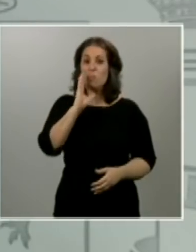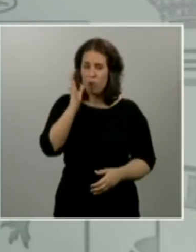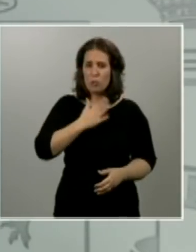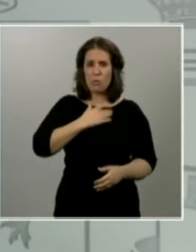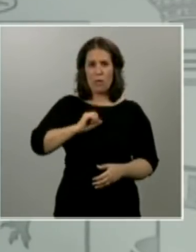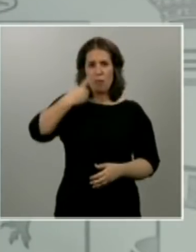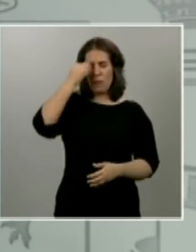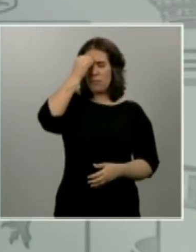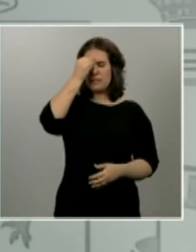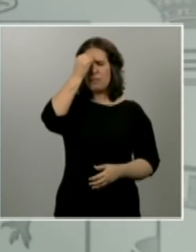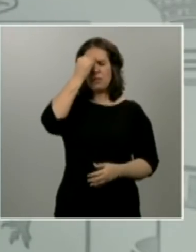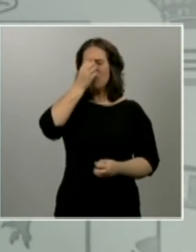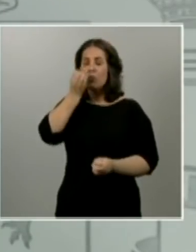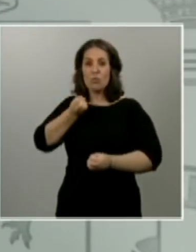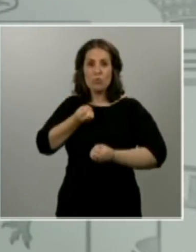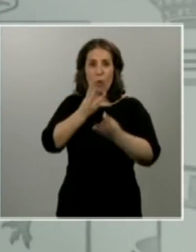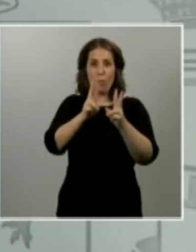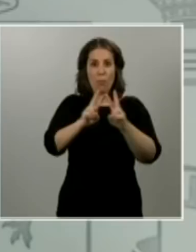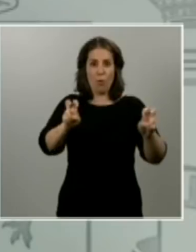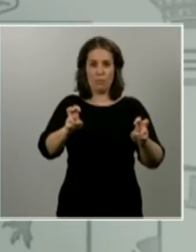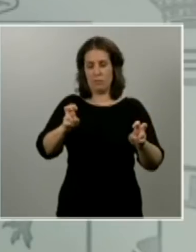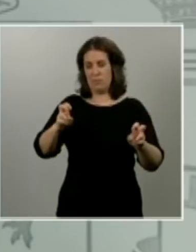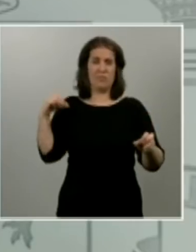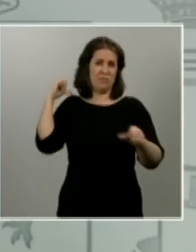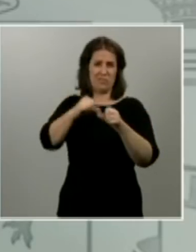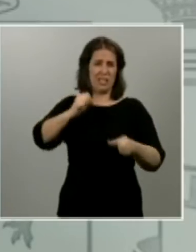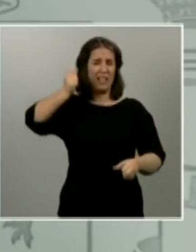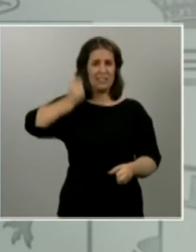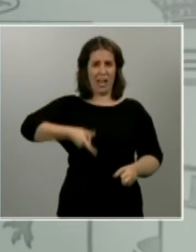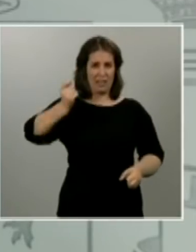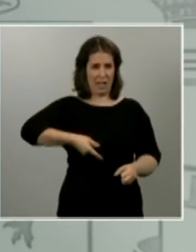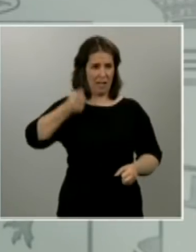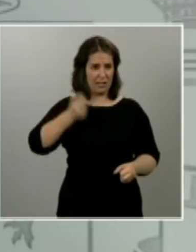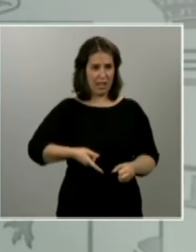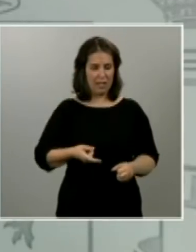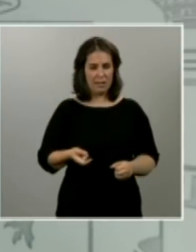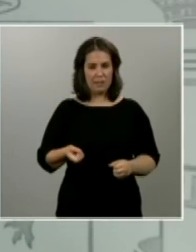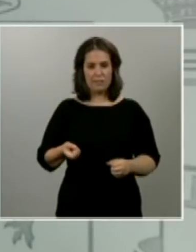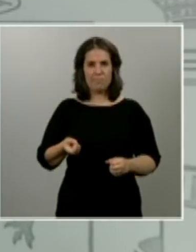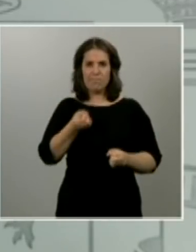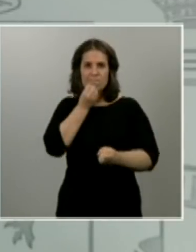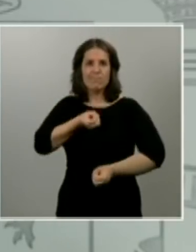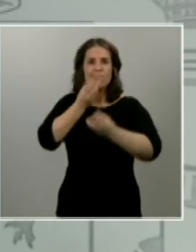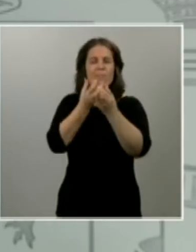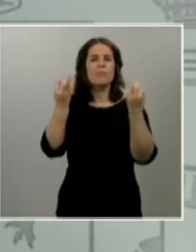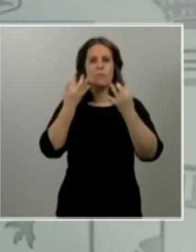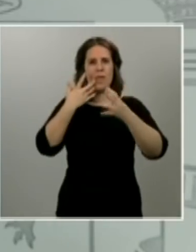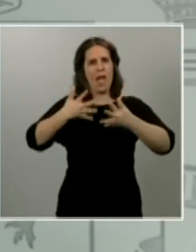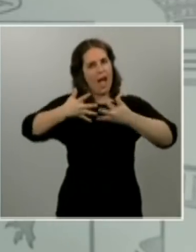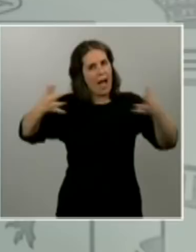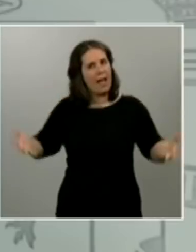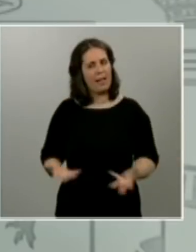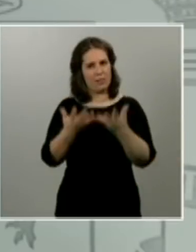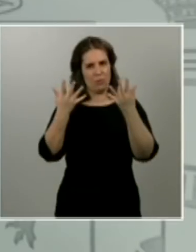como vienen siendo habitual a lo largo de estas comparecencias, mis primeras palabras son de aliento a las personas que tienen a alguien